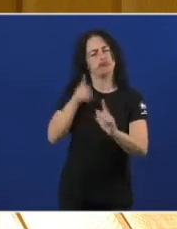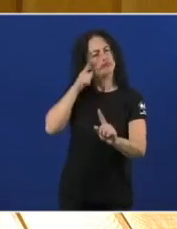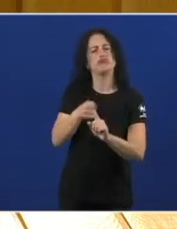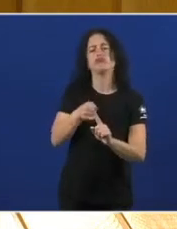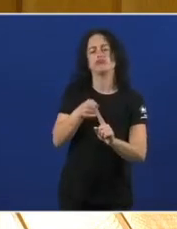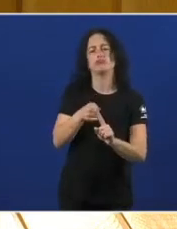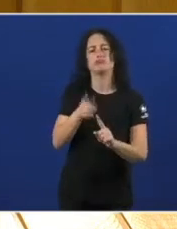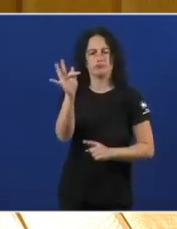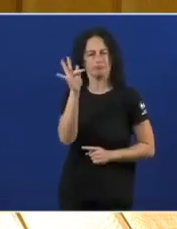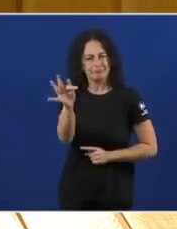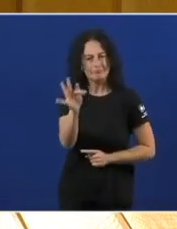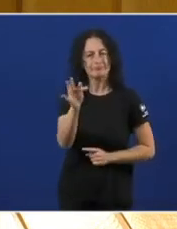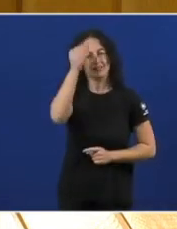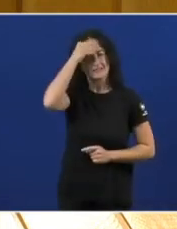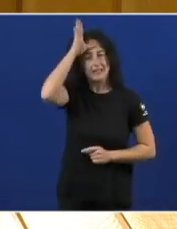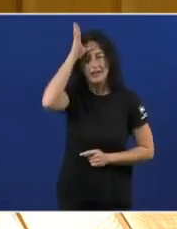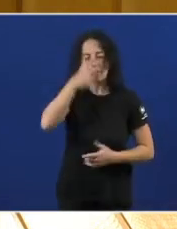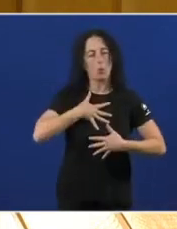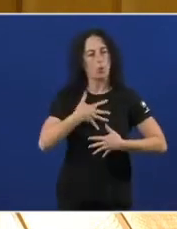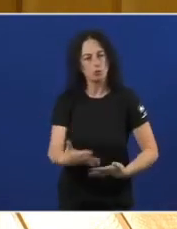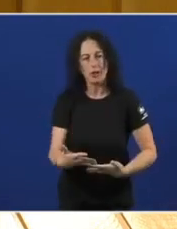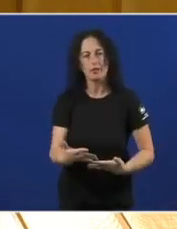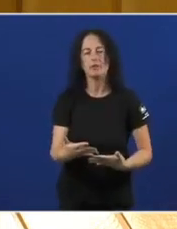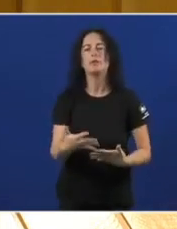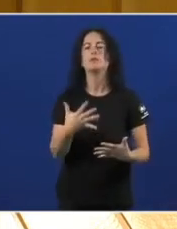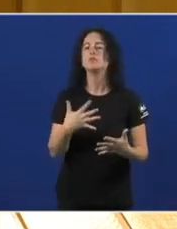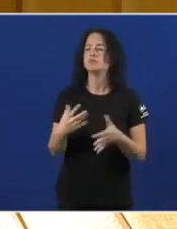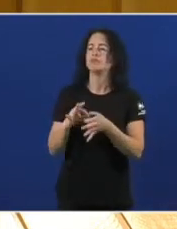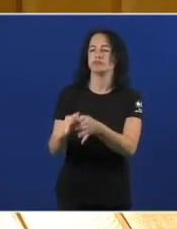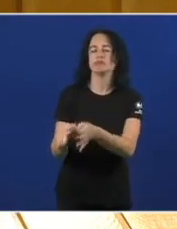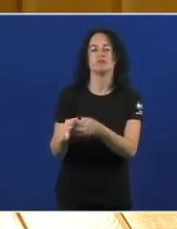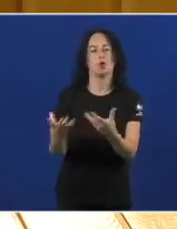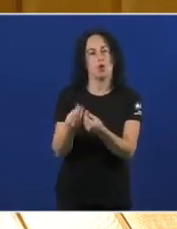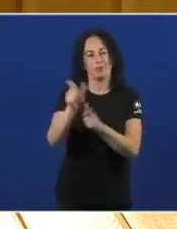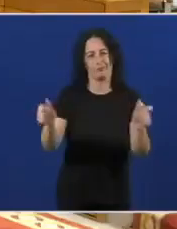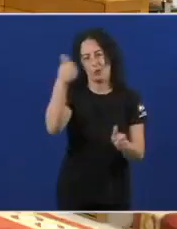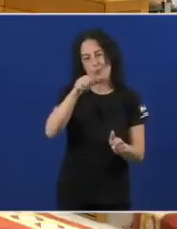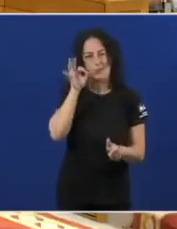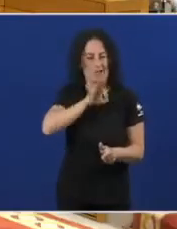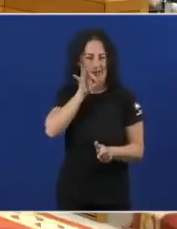Cada día Intelixencia Da vontade Man a man Cos galegos e cas galegas Moitas gracias